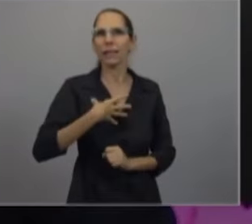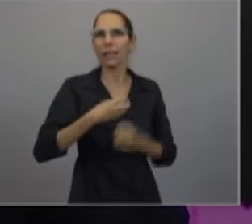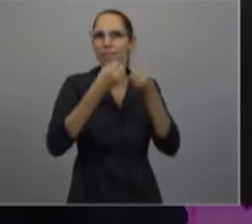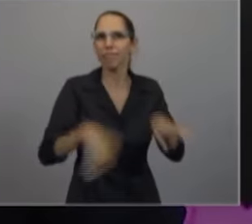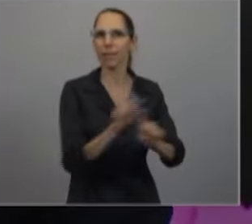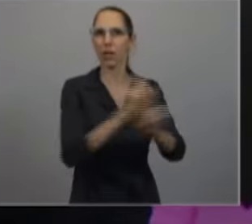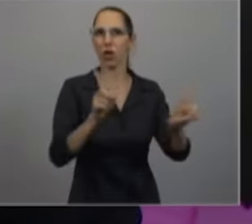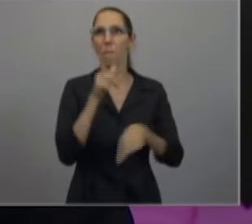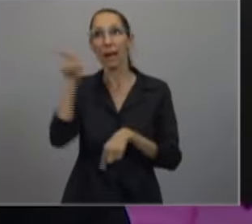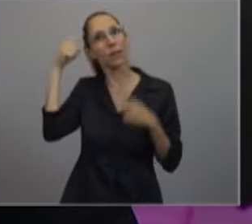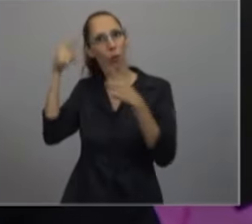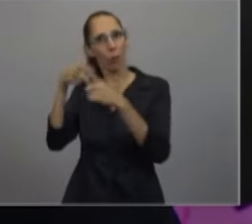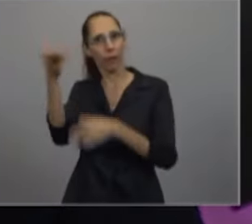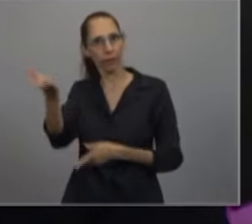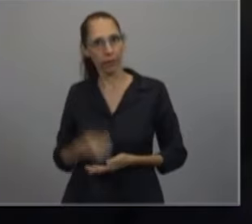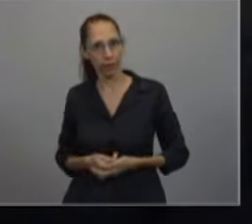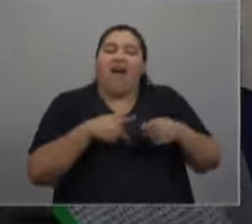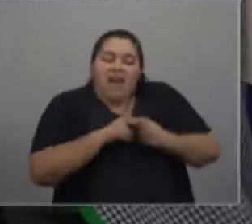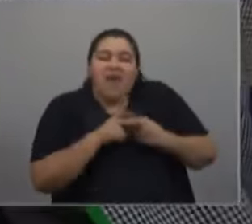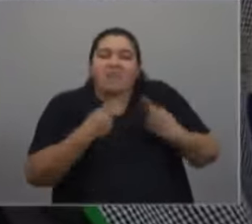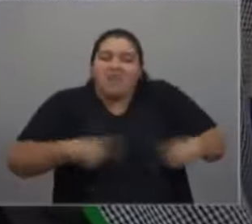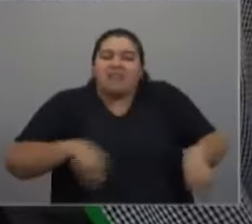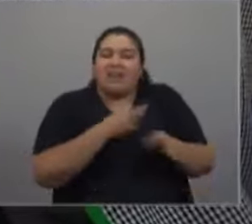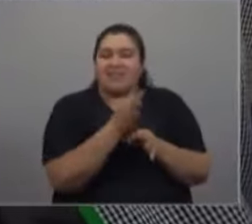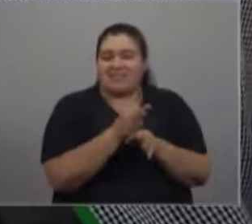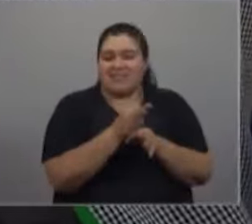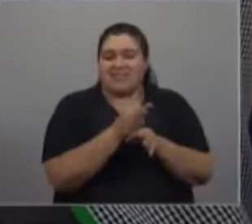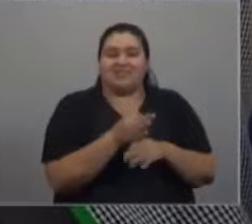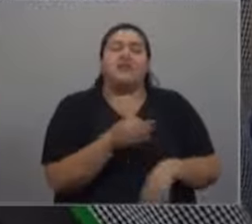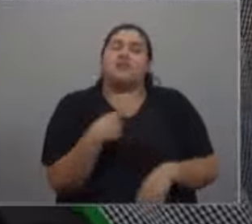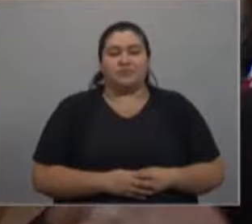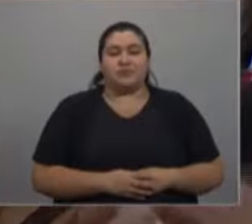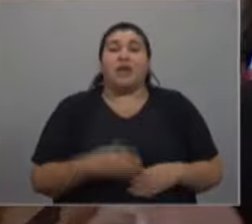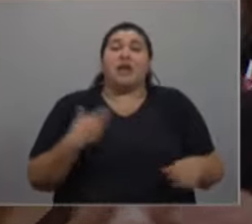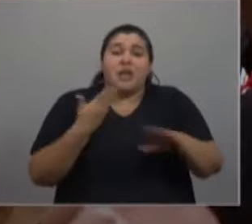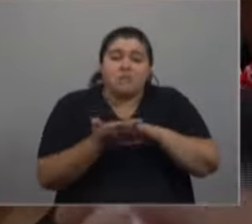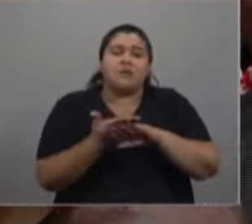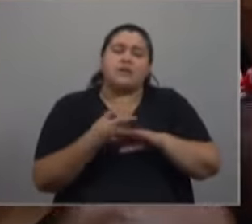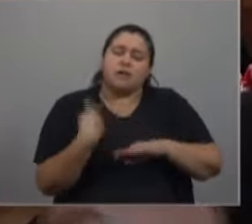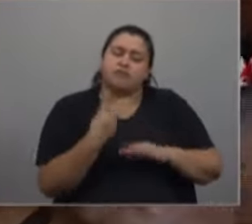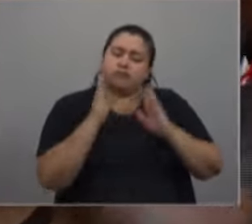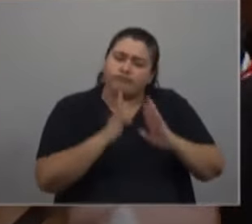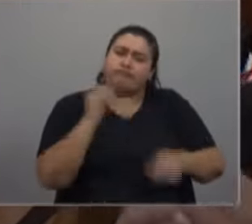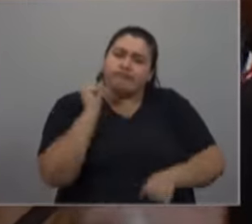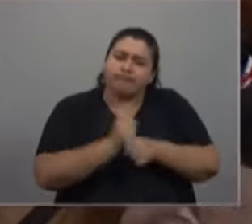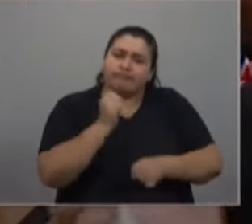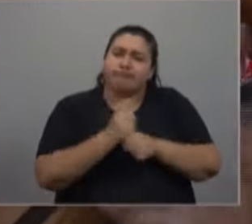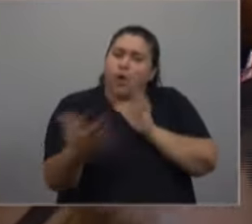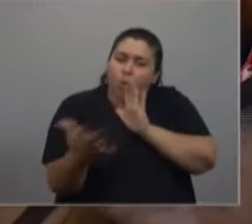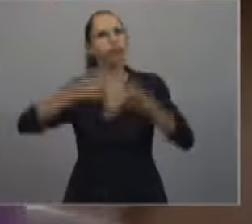porque las cosas hay que plantearlas, hay que tener el coraje de plantearlas, pero también la fuerza de evitar